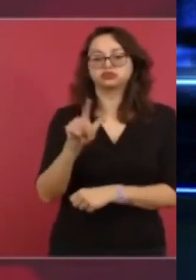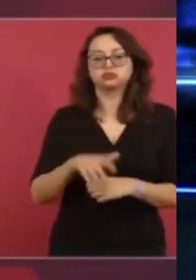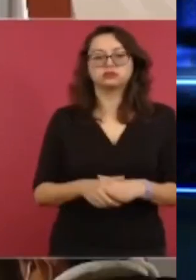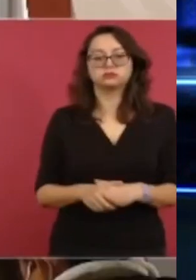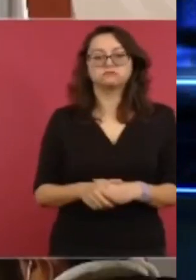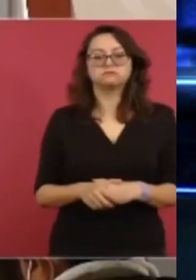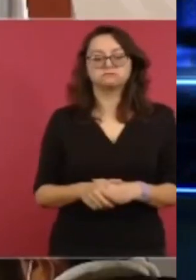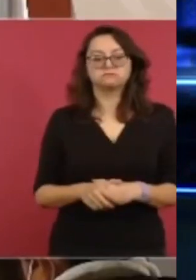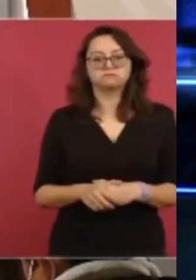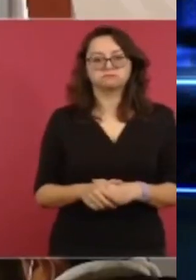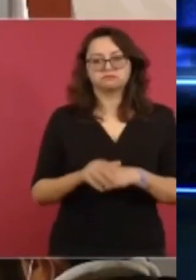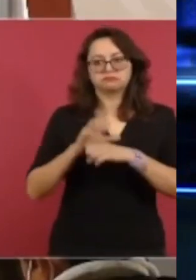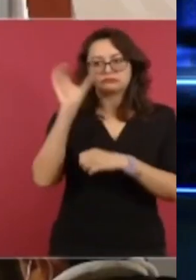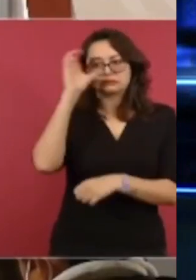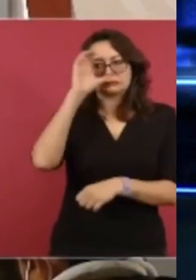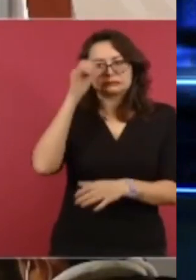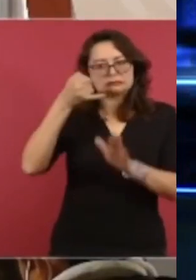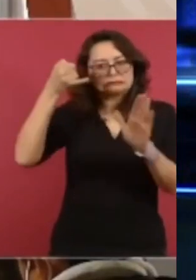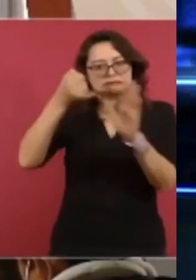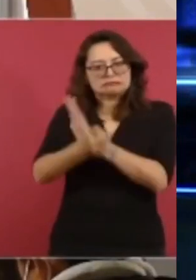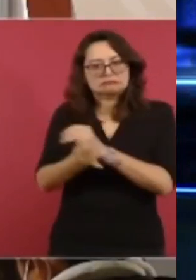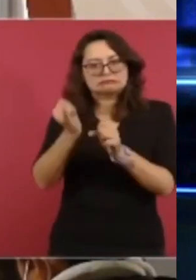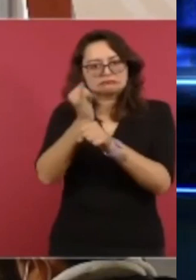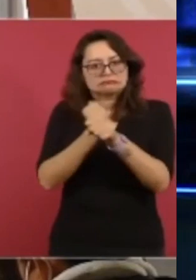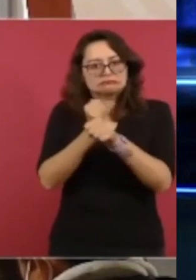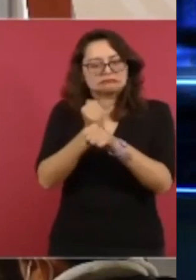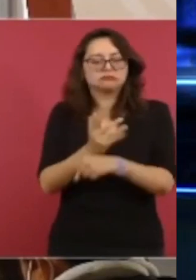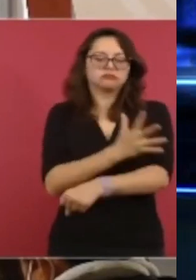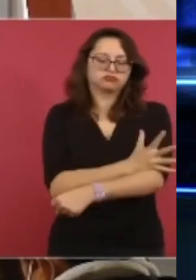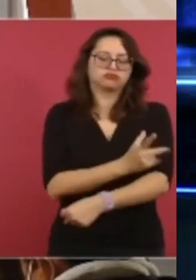científico, honesto.